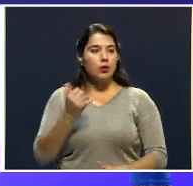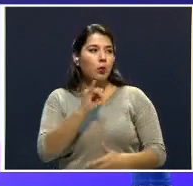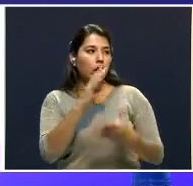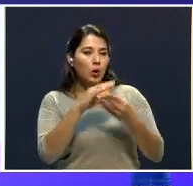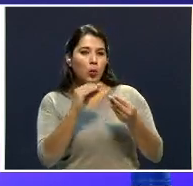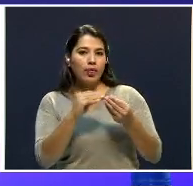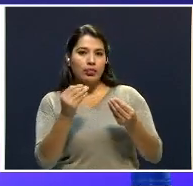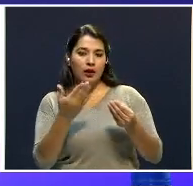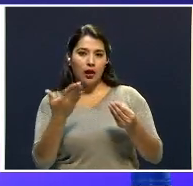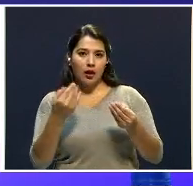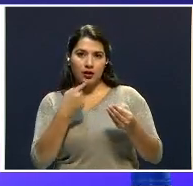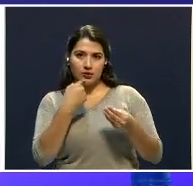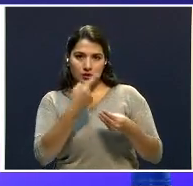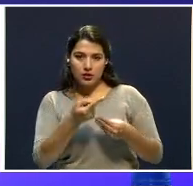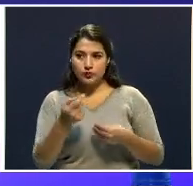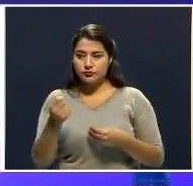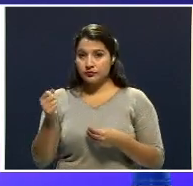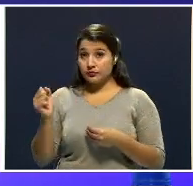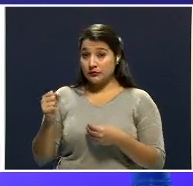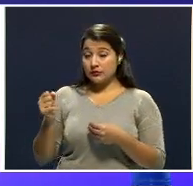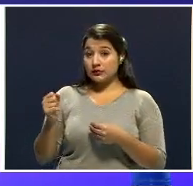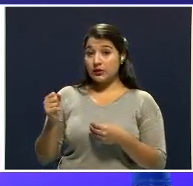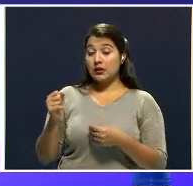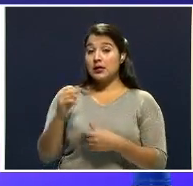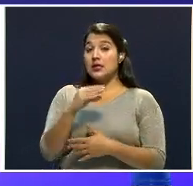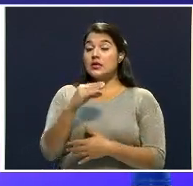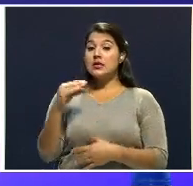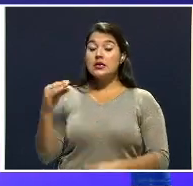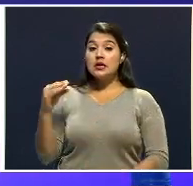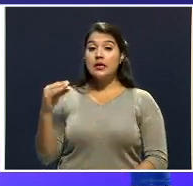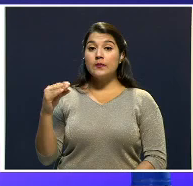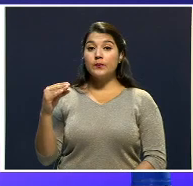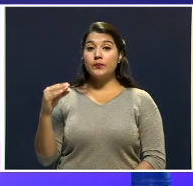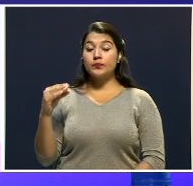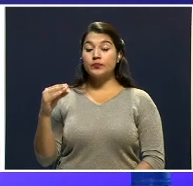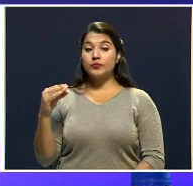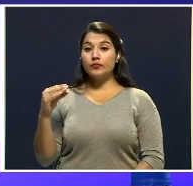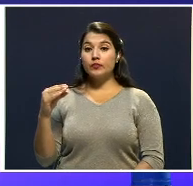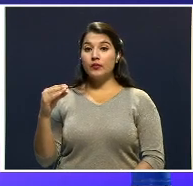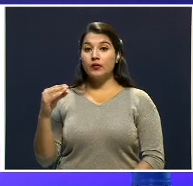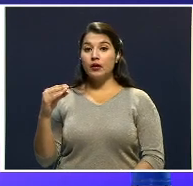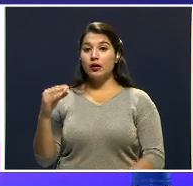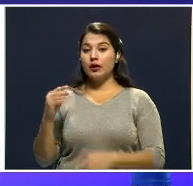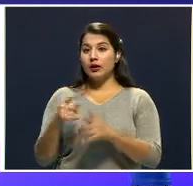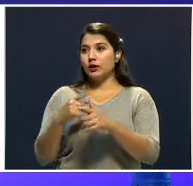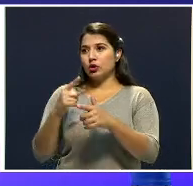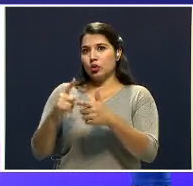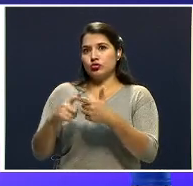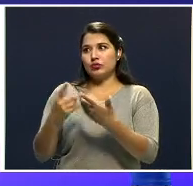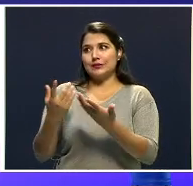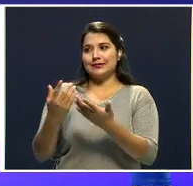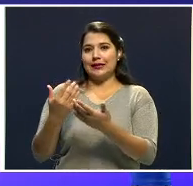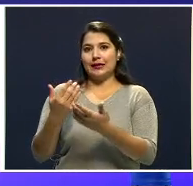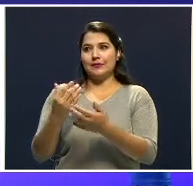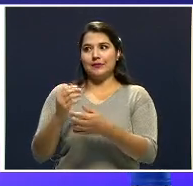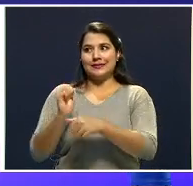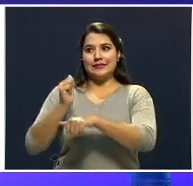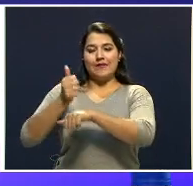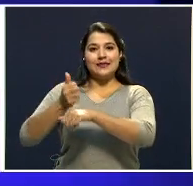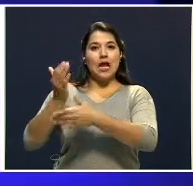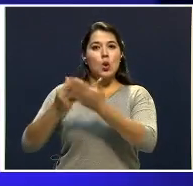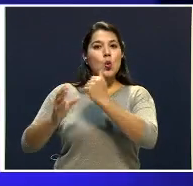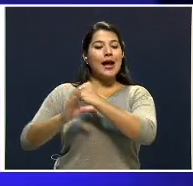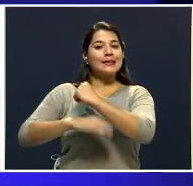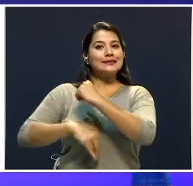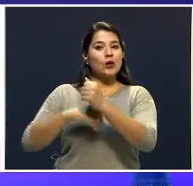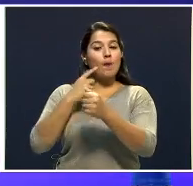si es procedente, como debió ser procedente, impone alguna medida cautelar. ¿Esto